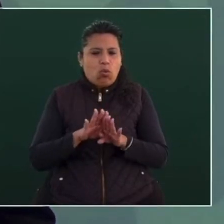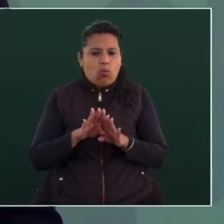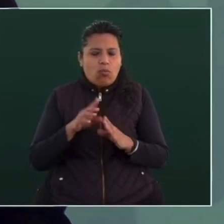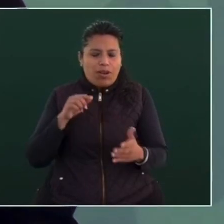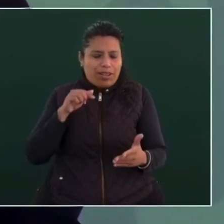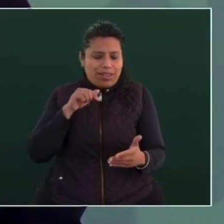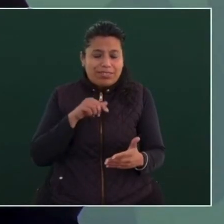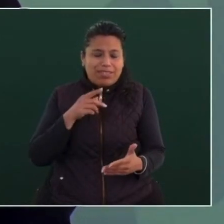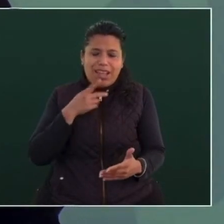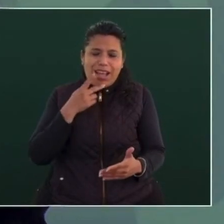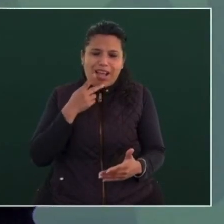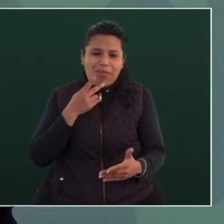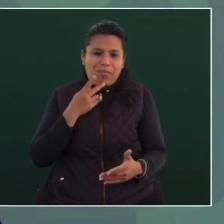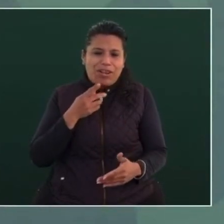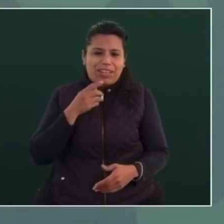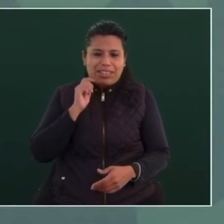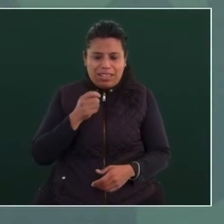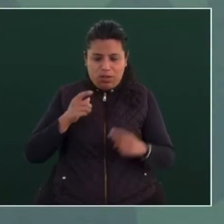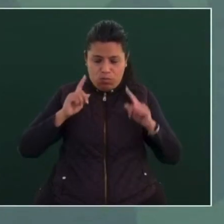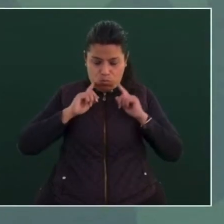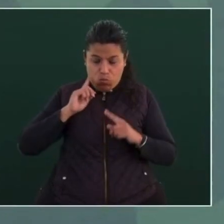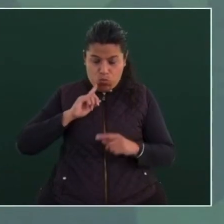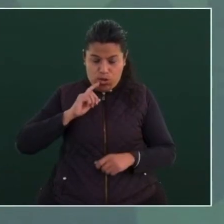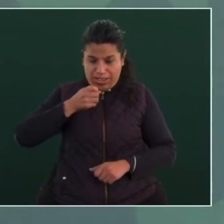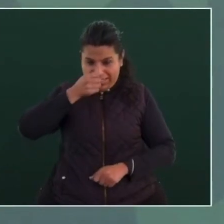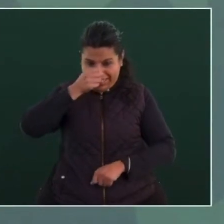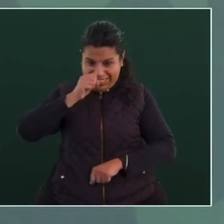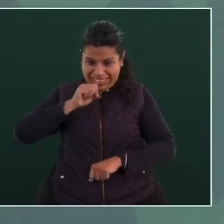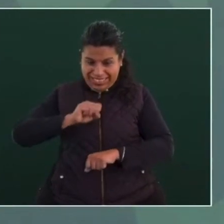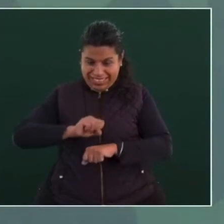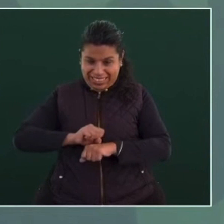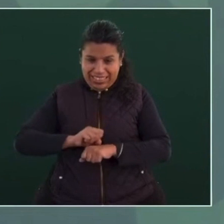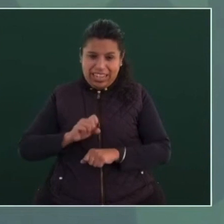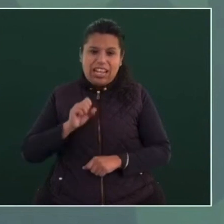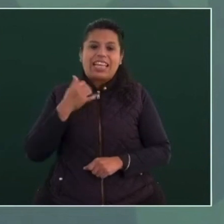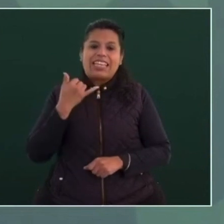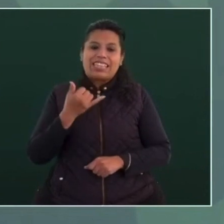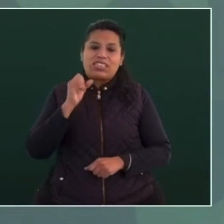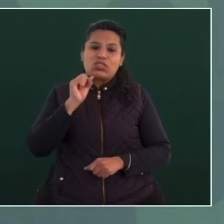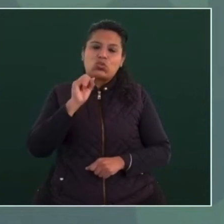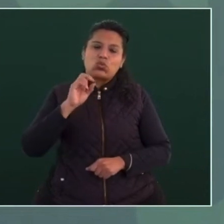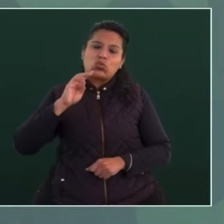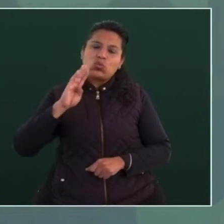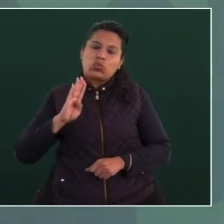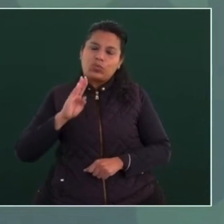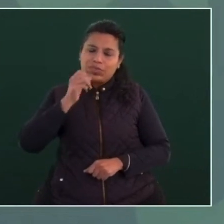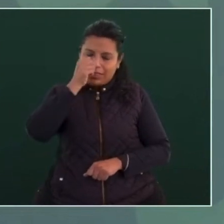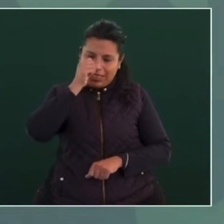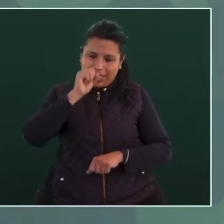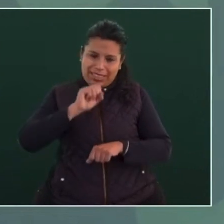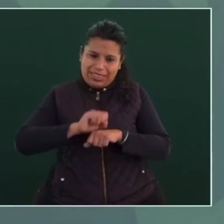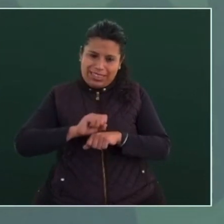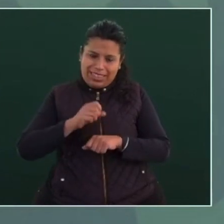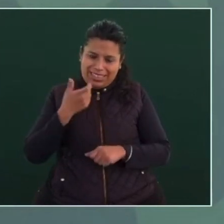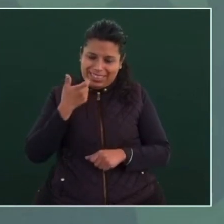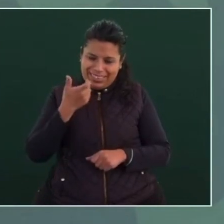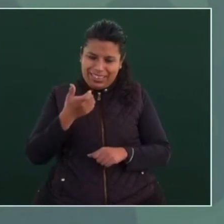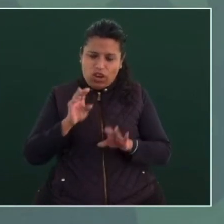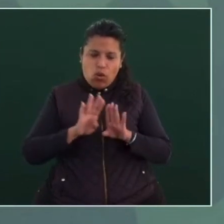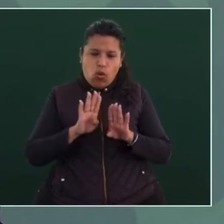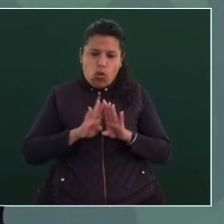secretaria, en este caso subsecretaria de ingresos, que maneja